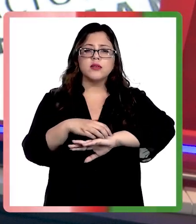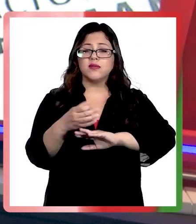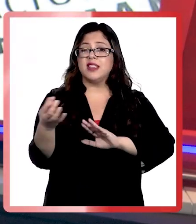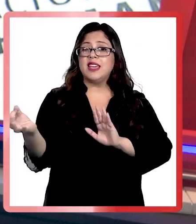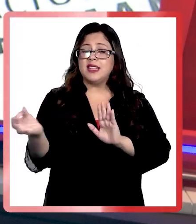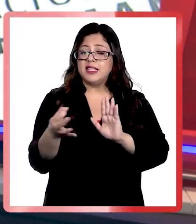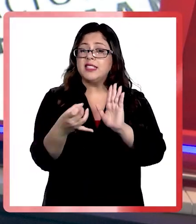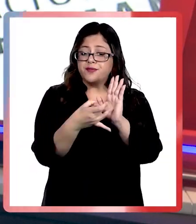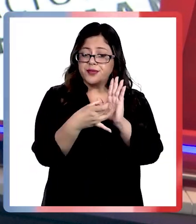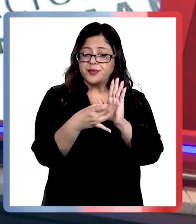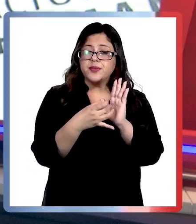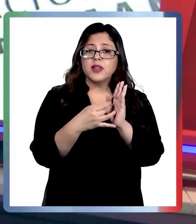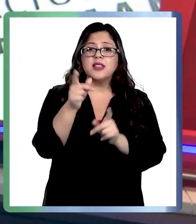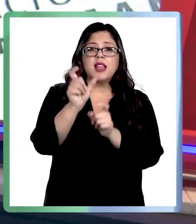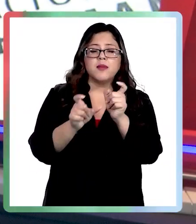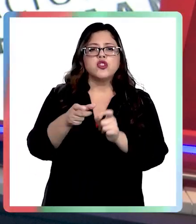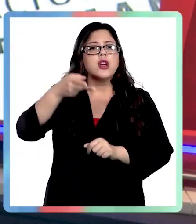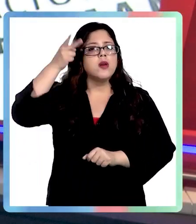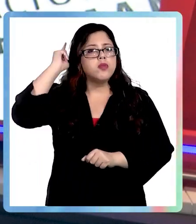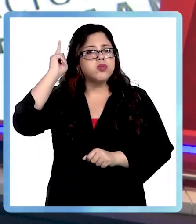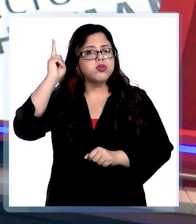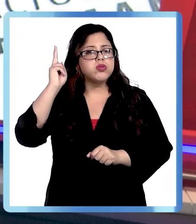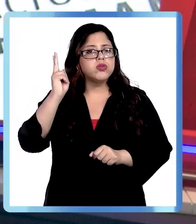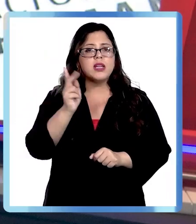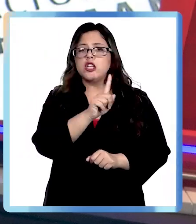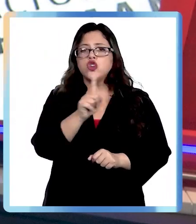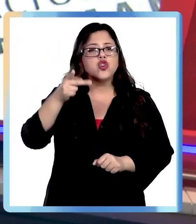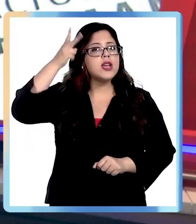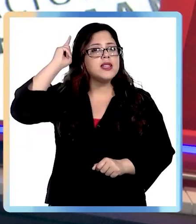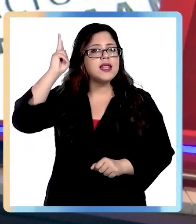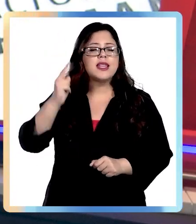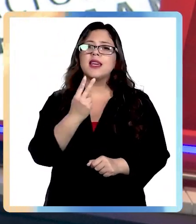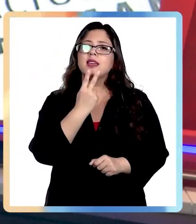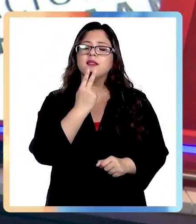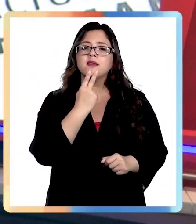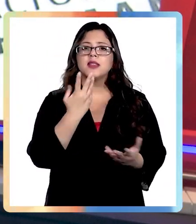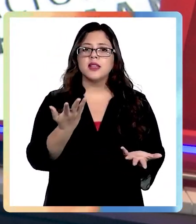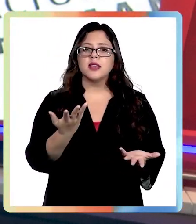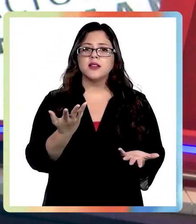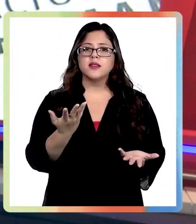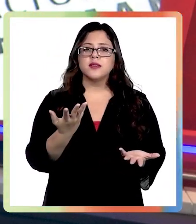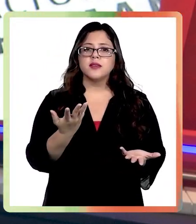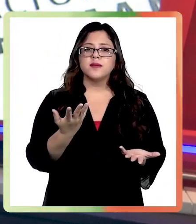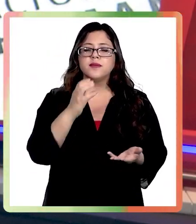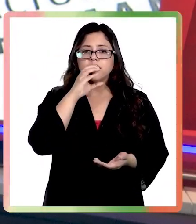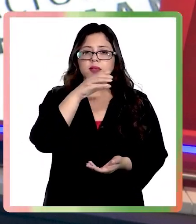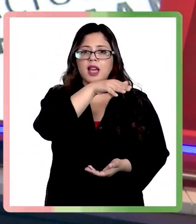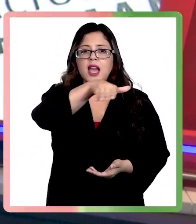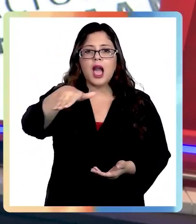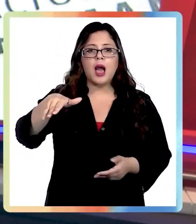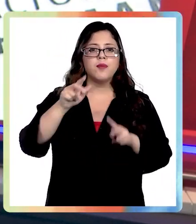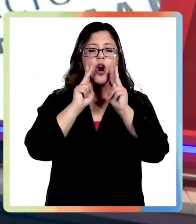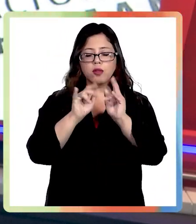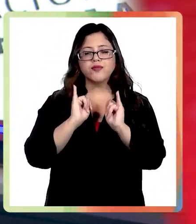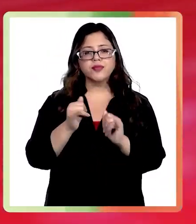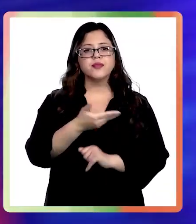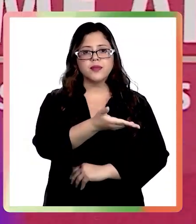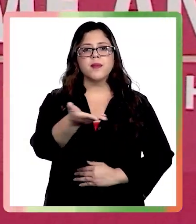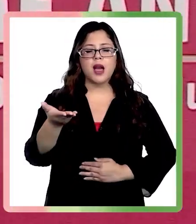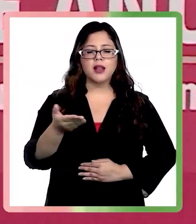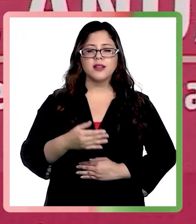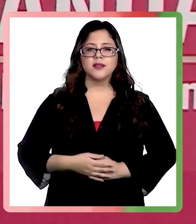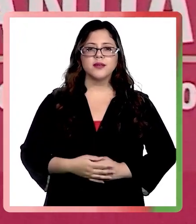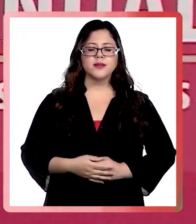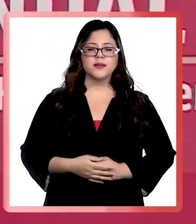población indígena y no indígena que habita principalmente las zonas rurales. Universidad Autónoma Televisión con la nota.